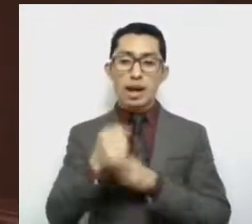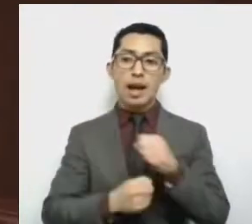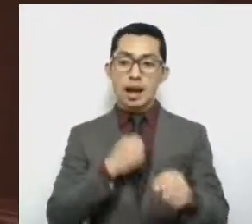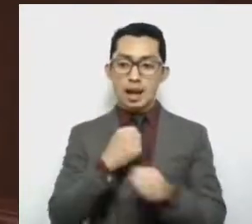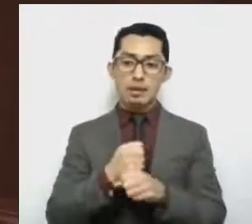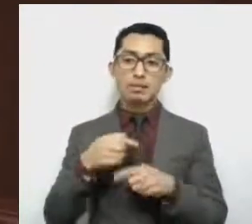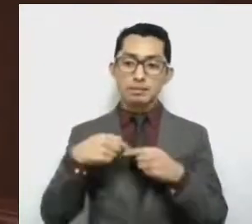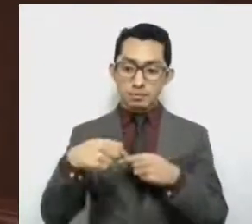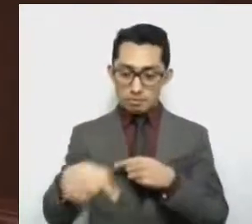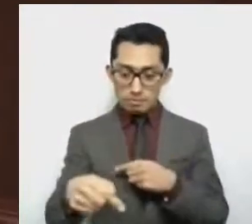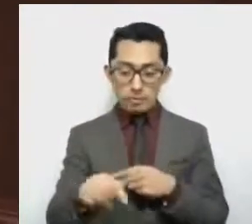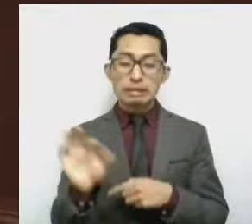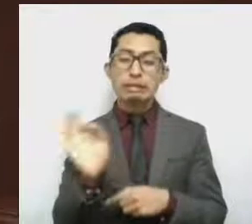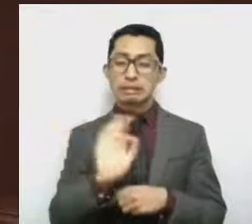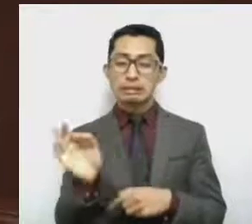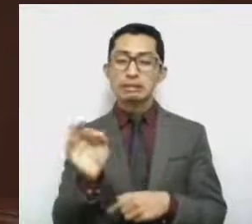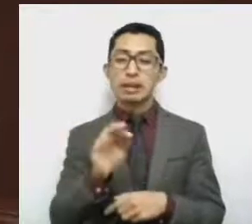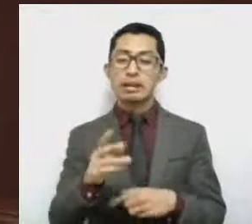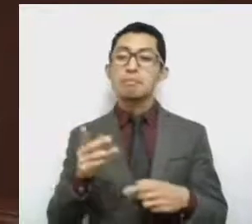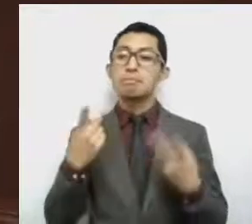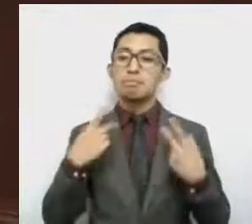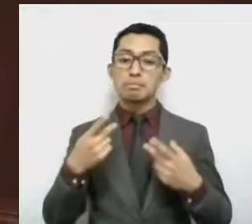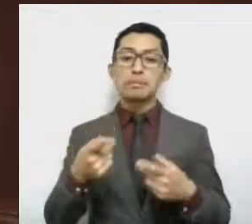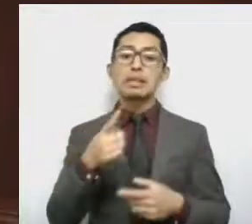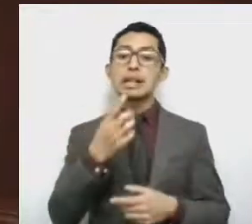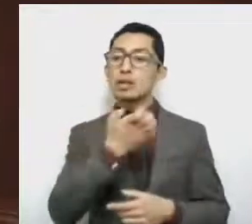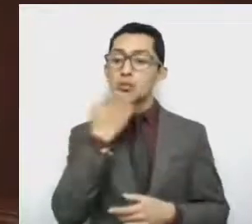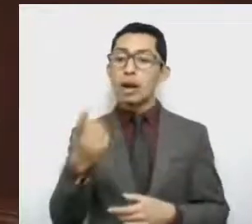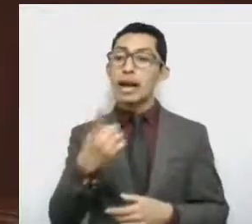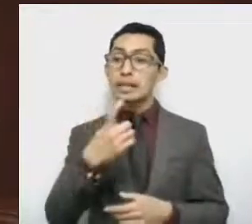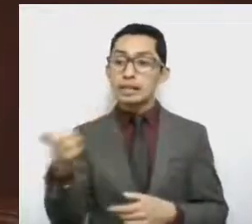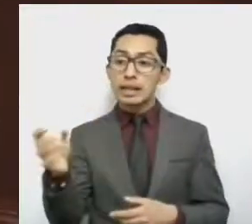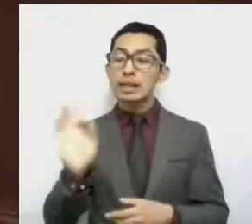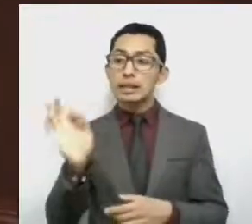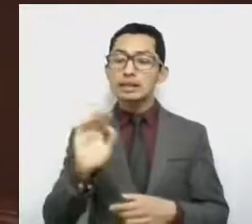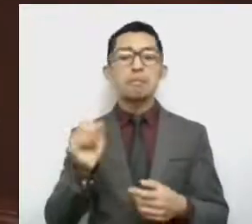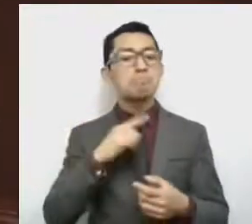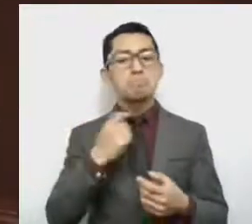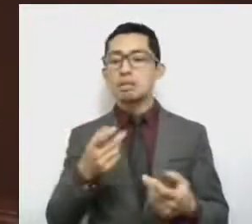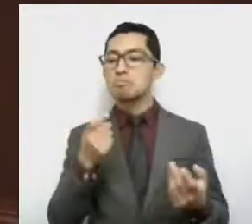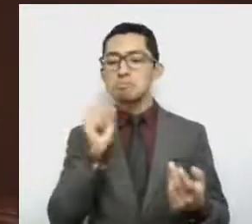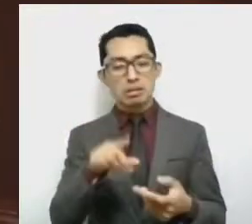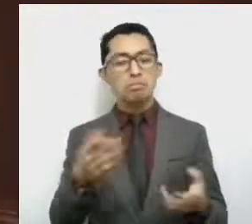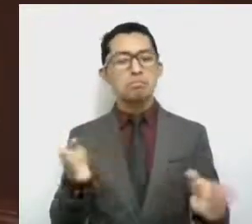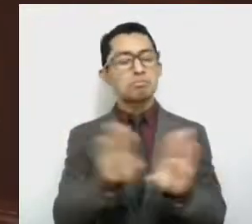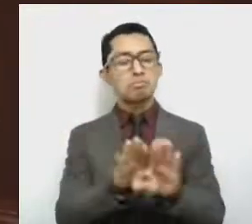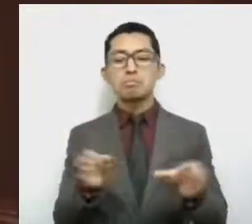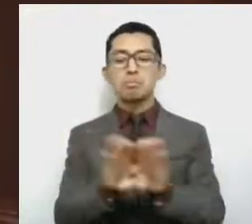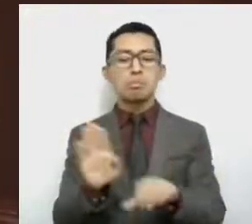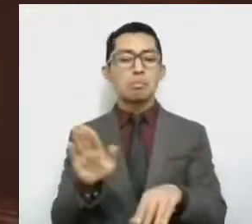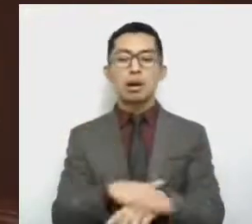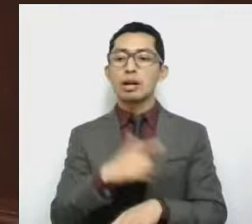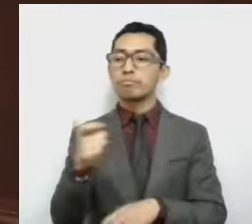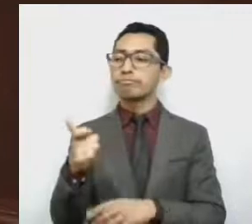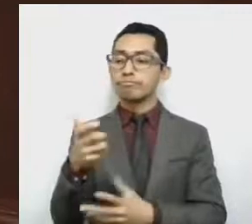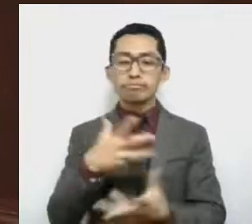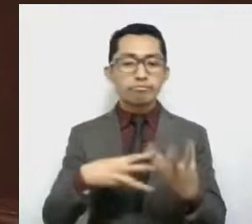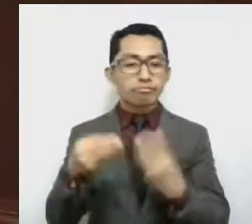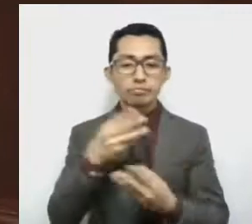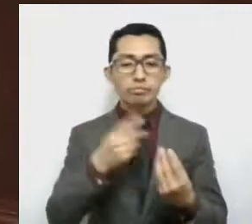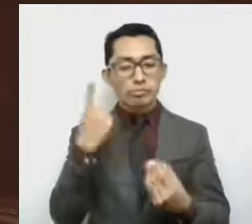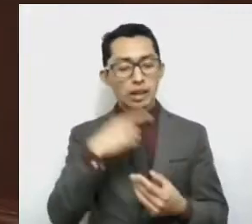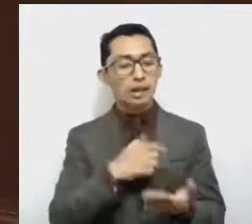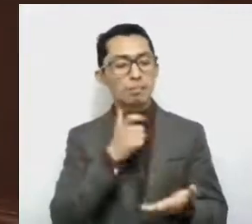de que 100 más cierren sus puertas al no recibir ingresos para pagar por pago de colegiaturas,